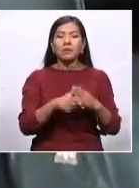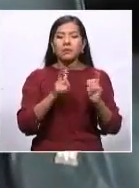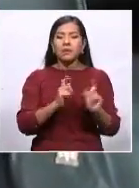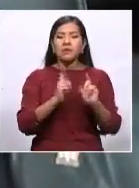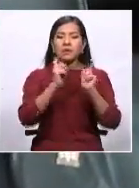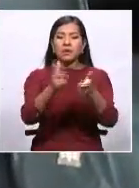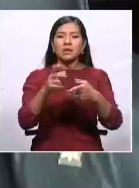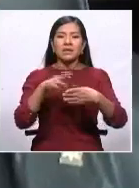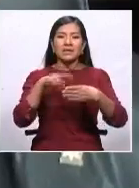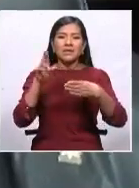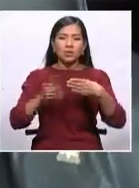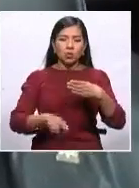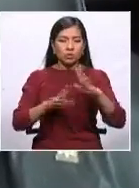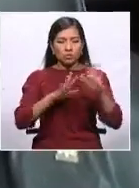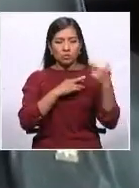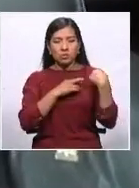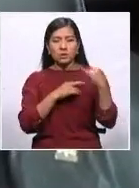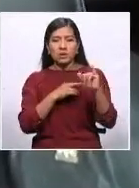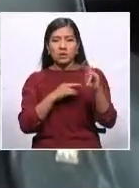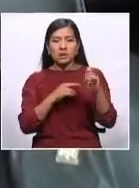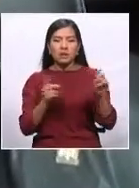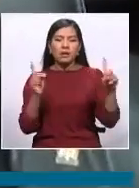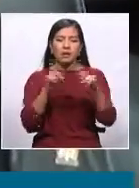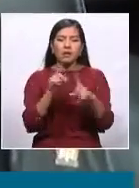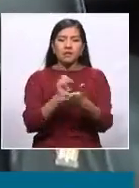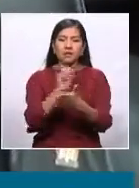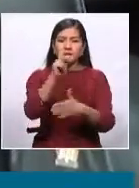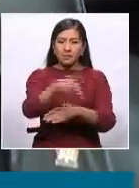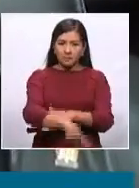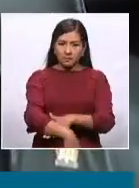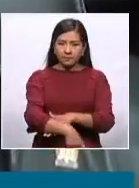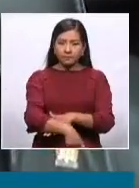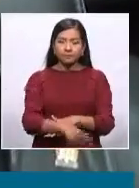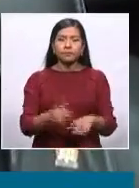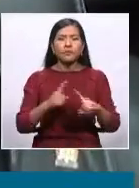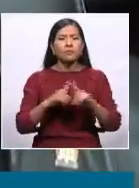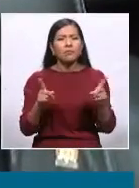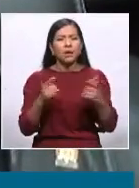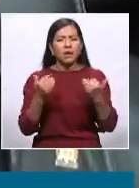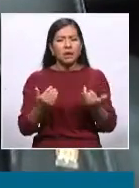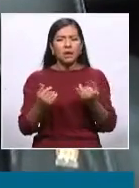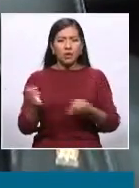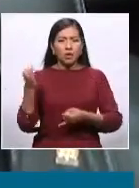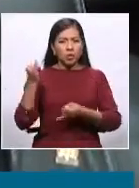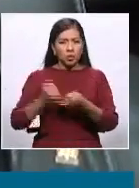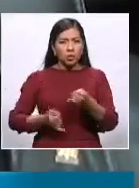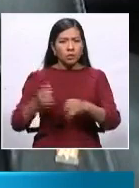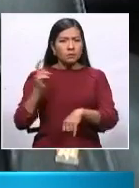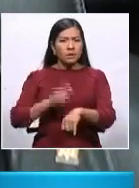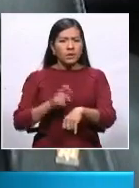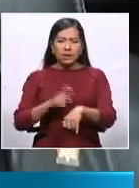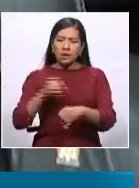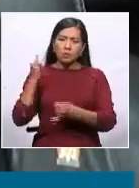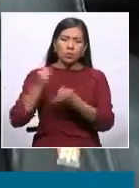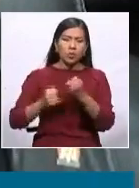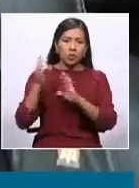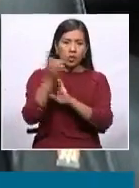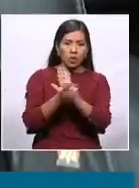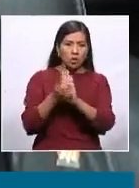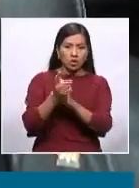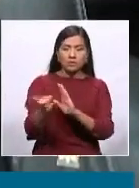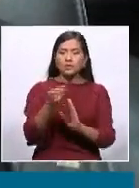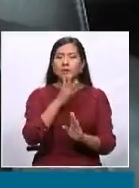por parte del INE hacia el mes de septiembre. Pero se está hablando en este último tiempo, en estas últimas horas,